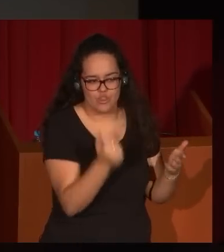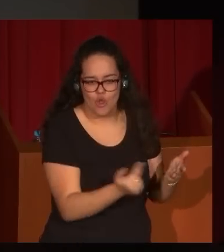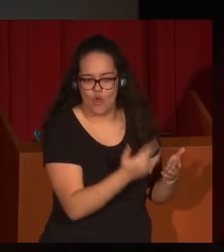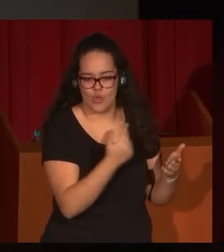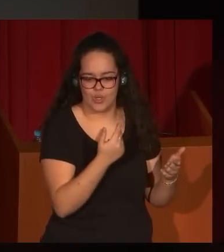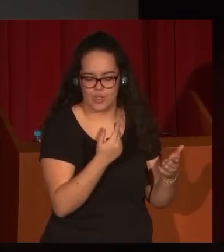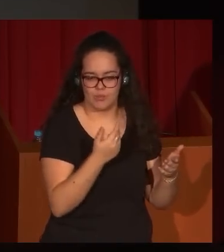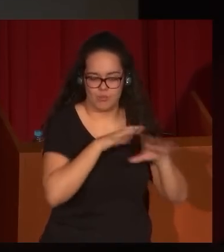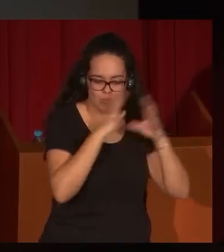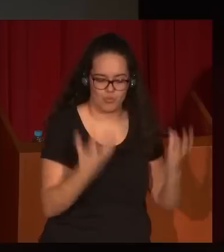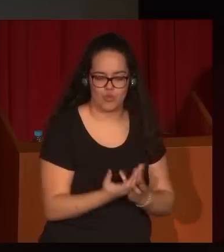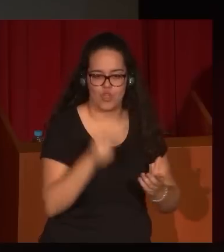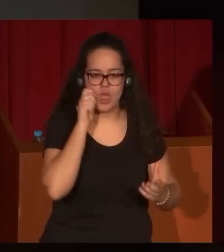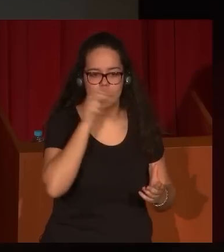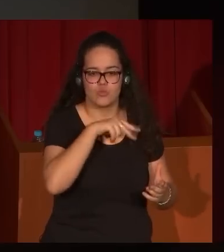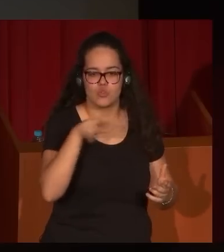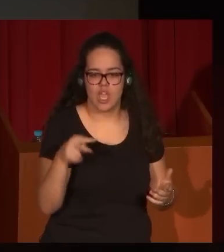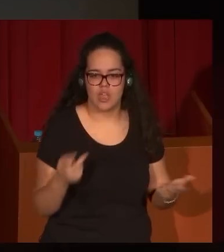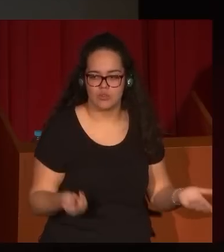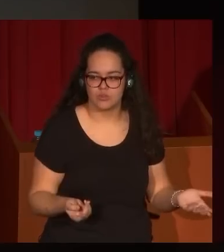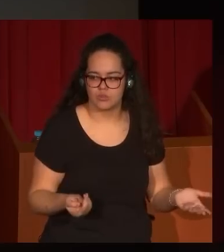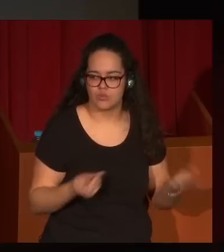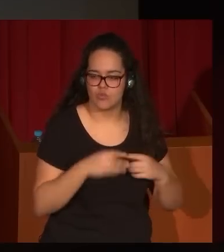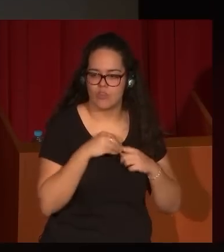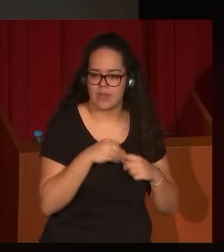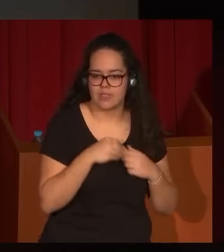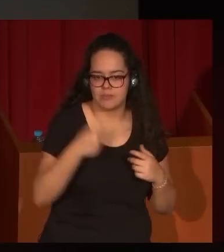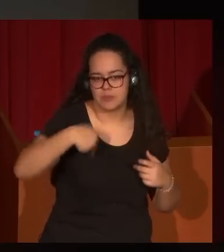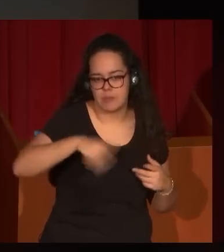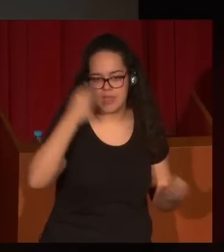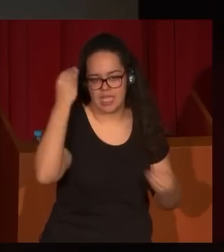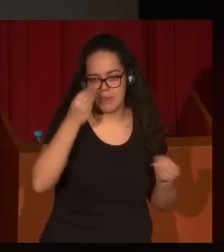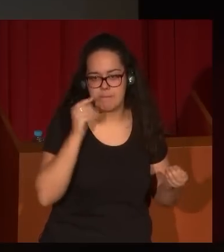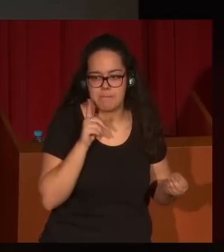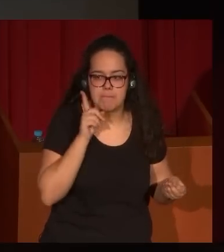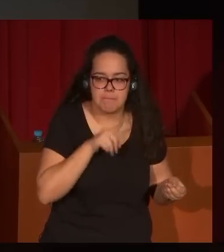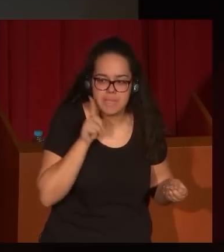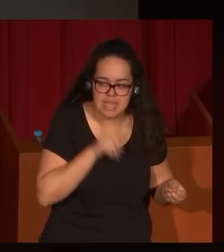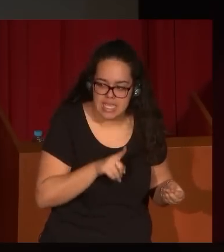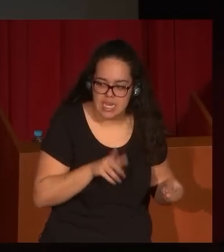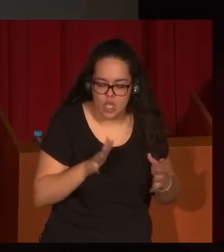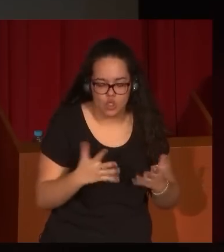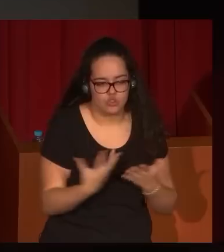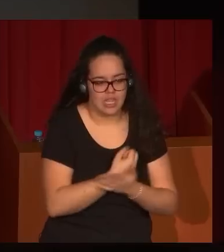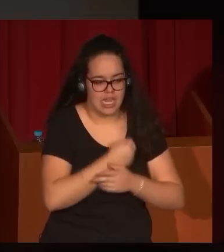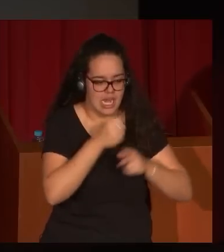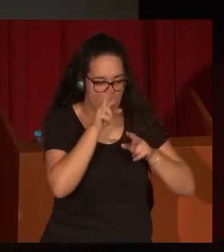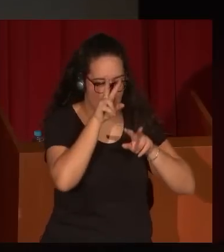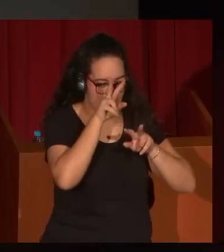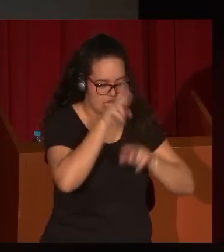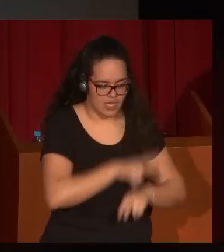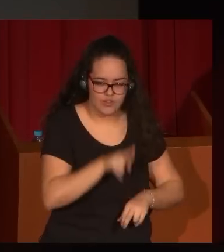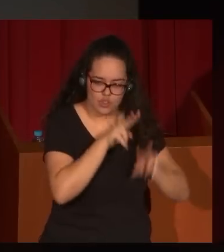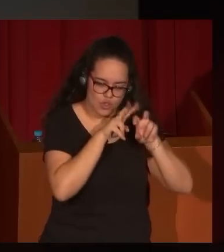museos y en el mundo del coleccionismo. Muy fundamentalmente, y a ustedes, aunque les parezca mentira, tiene mucho que ver con toda la revisión que se